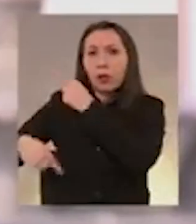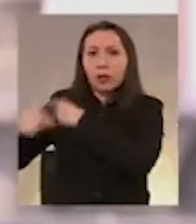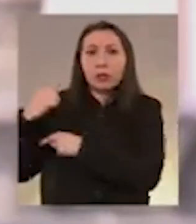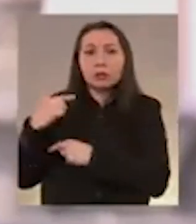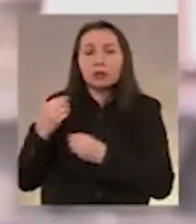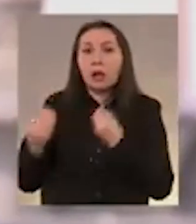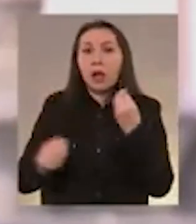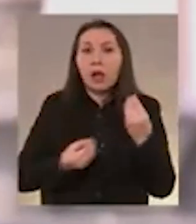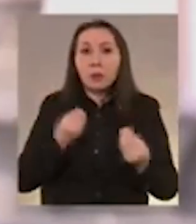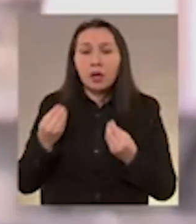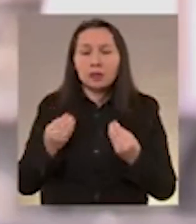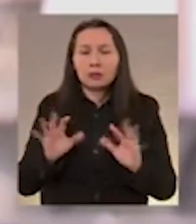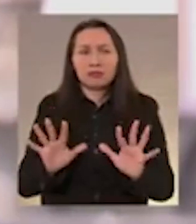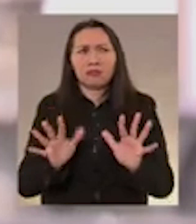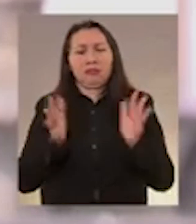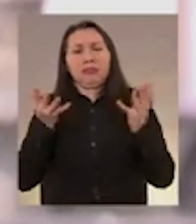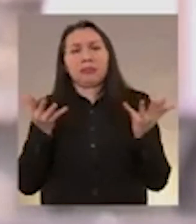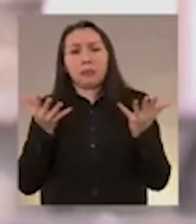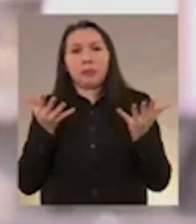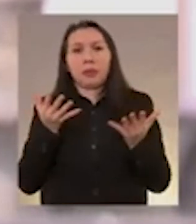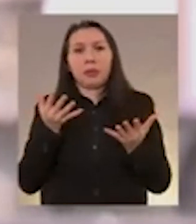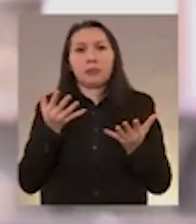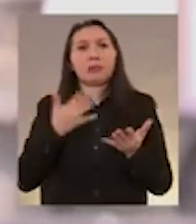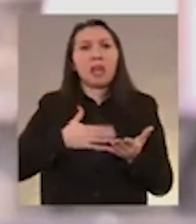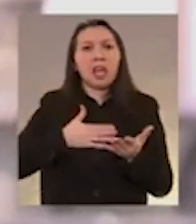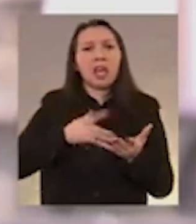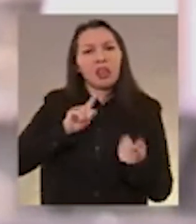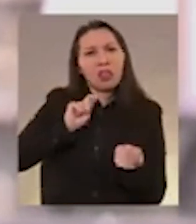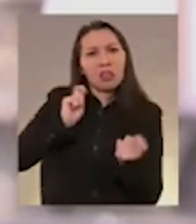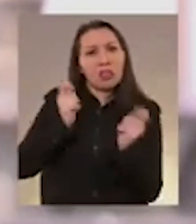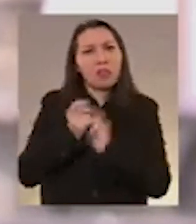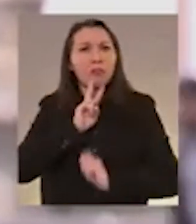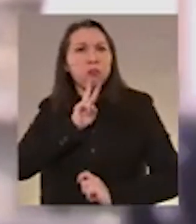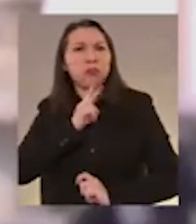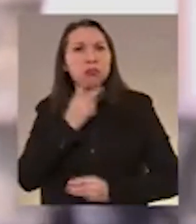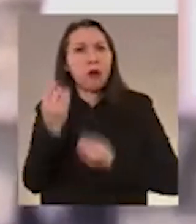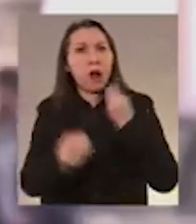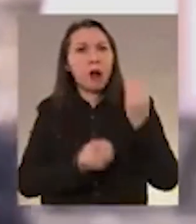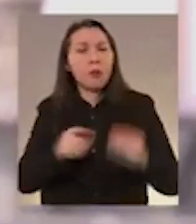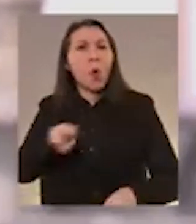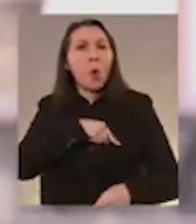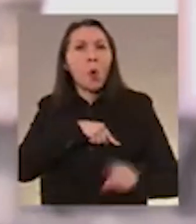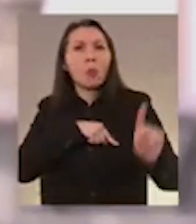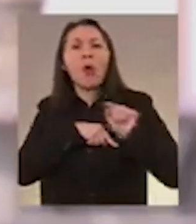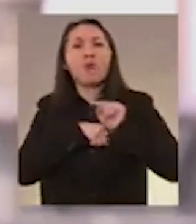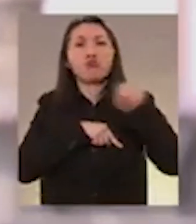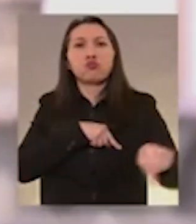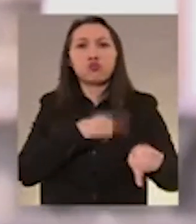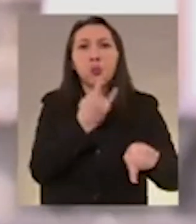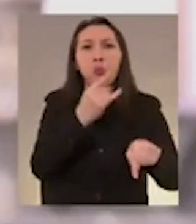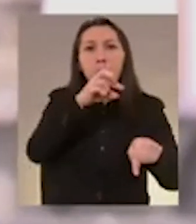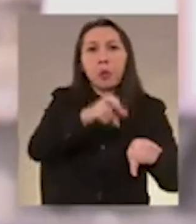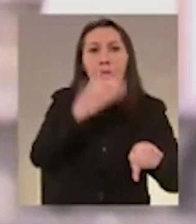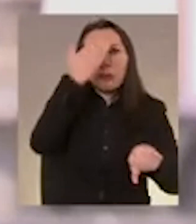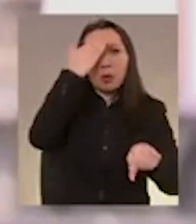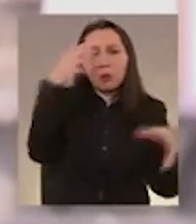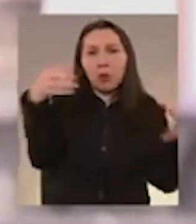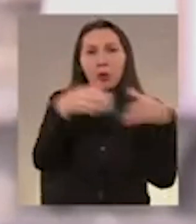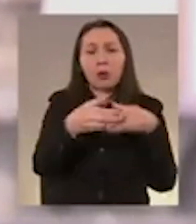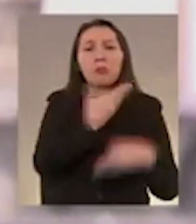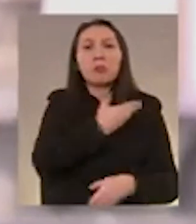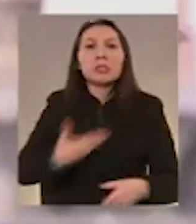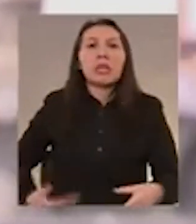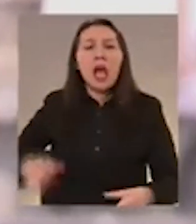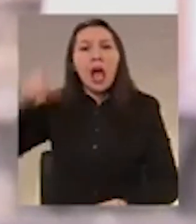Por eso dijo que es muy valiosa la carta democracia siempre que firmaron los expresidentes chilenos. Allende palomeó también el plan de búsqueda